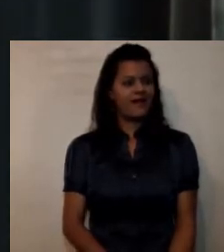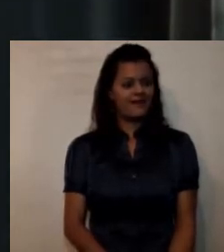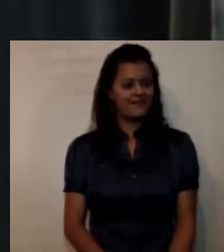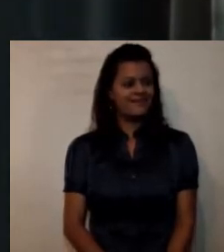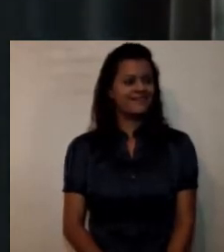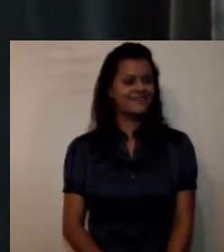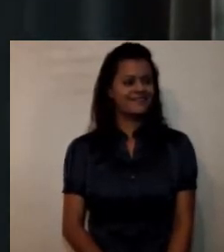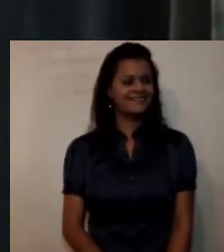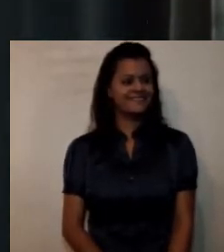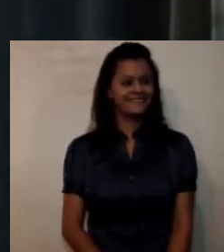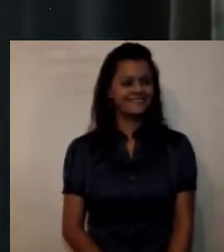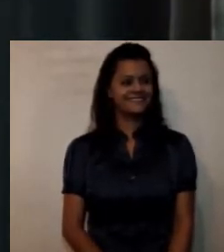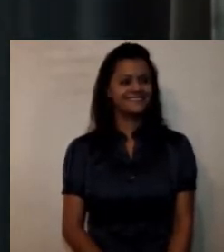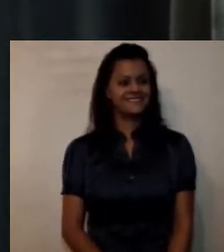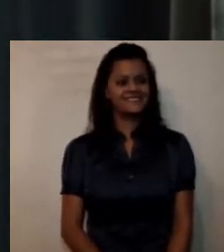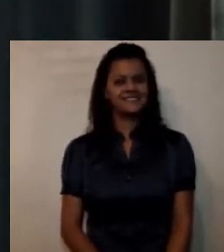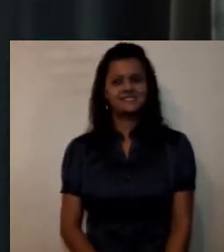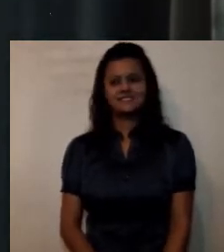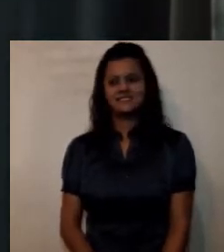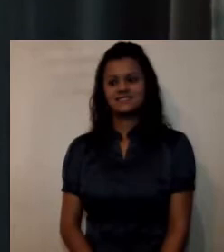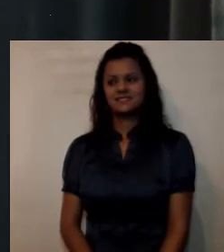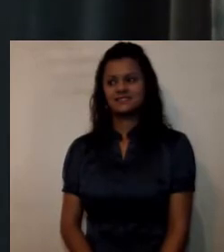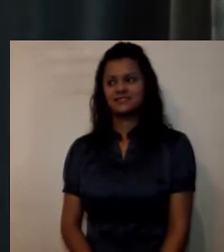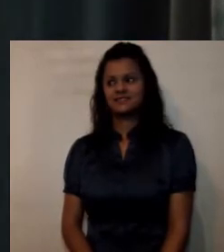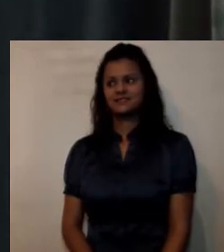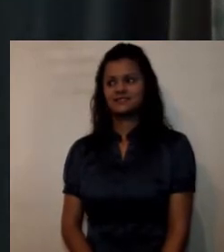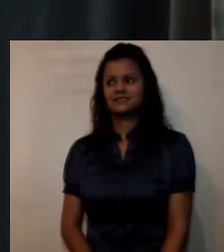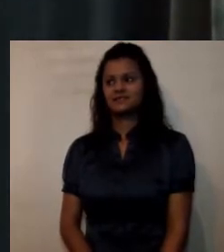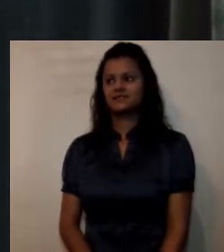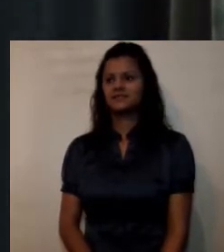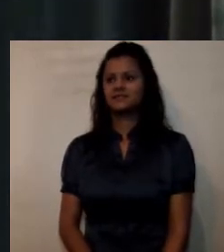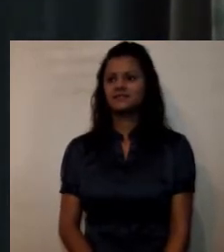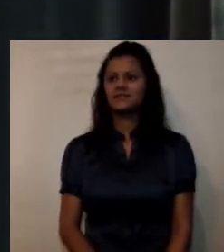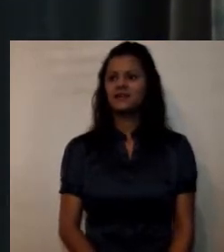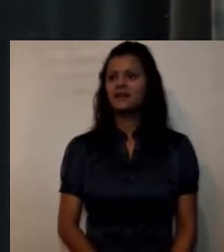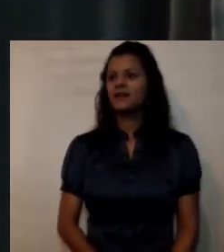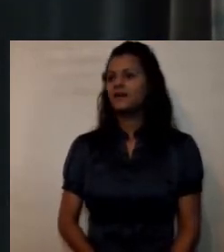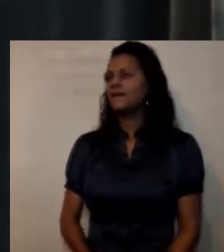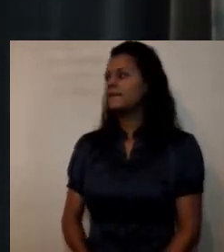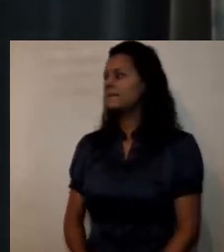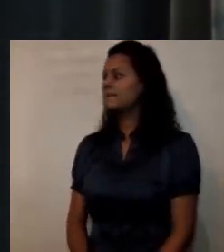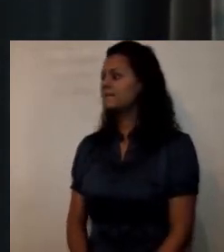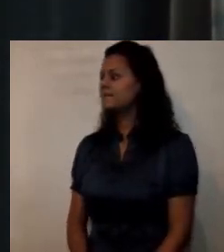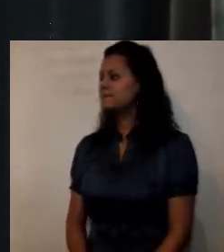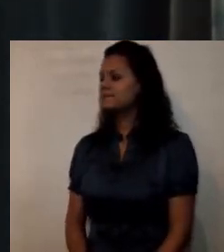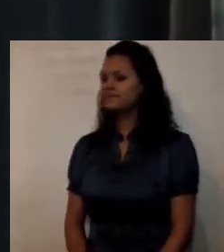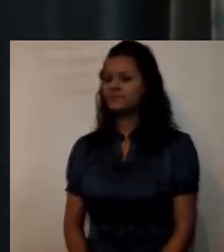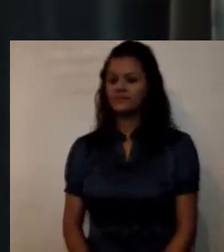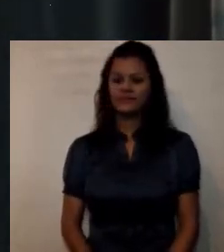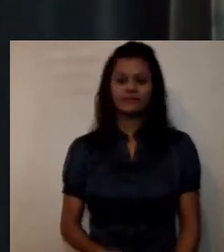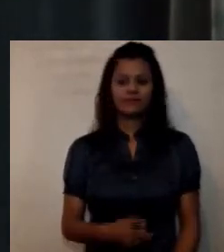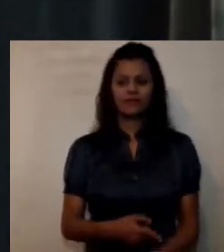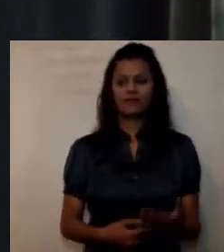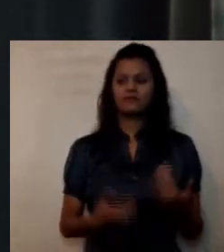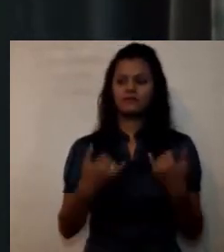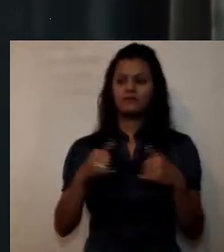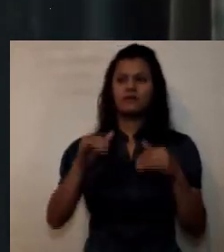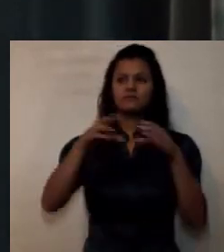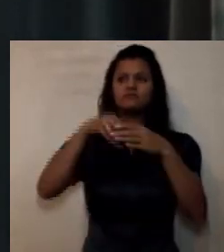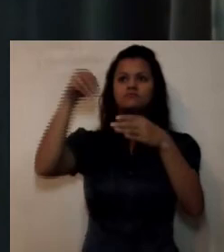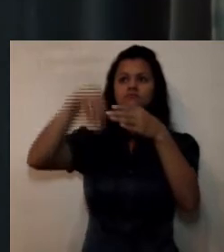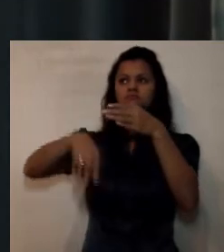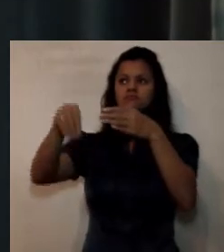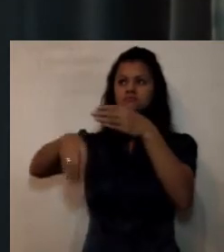formato entregado al ingreso y depositarla en las urnas ubicadas en las salidas del auditorio agradecemos a todos los asistentes su